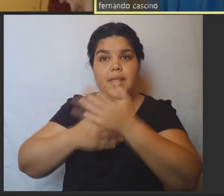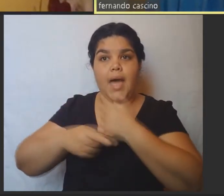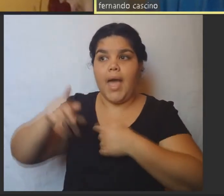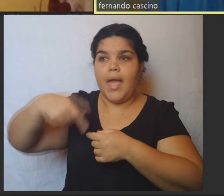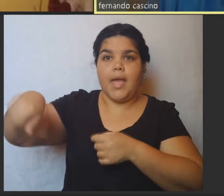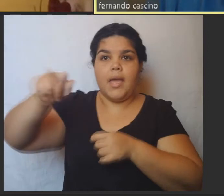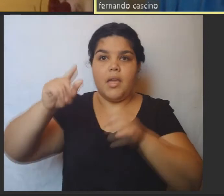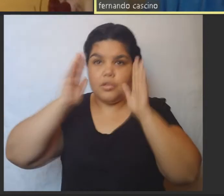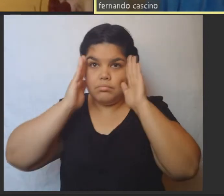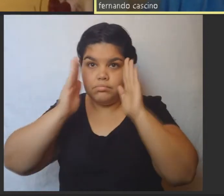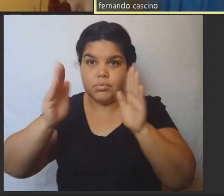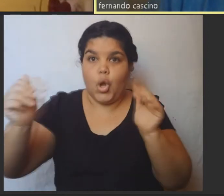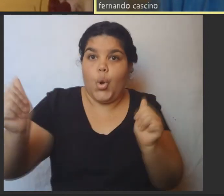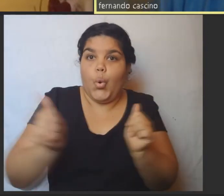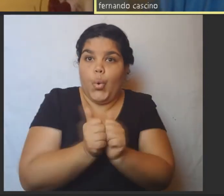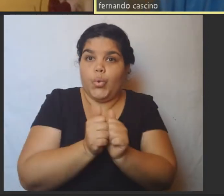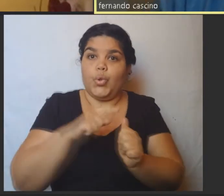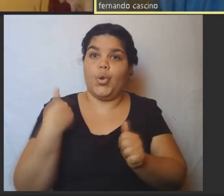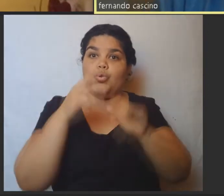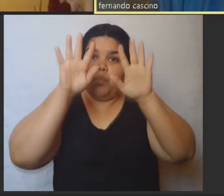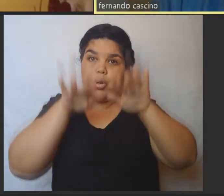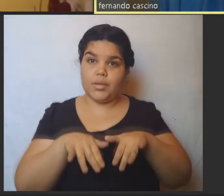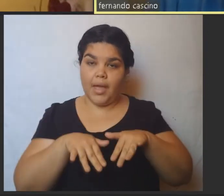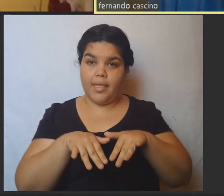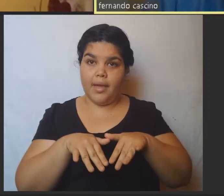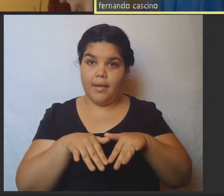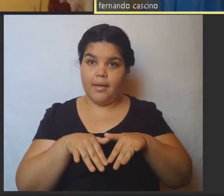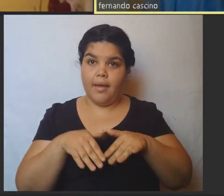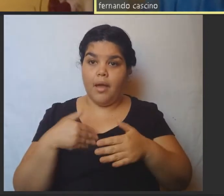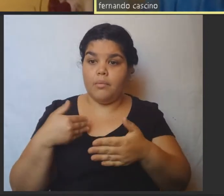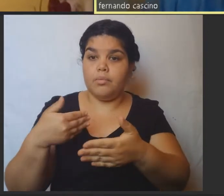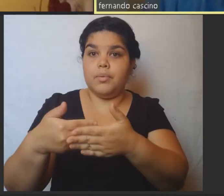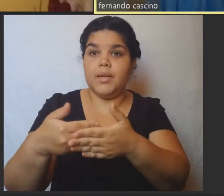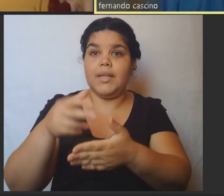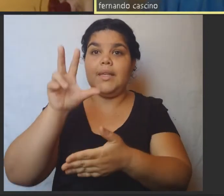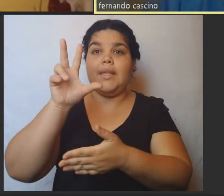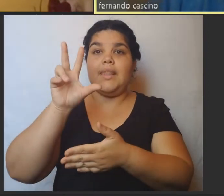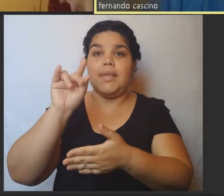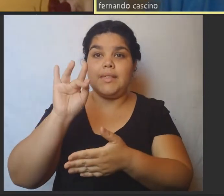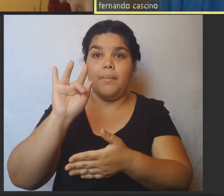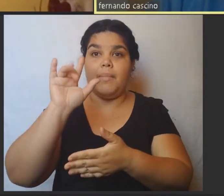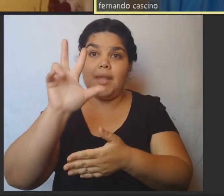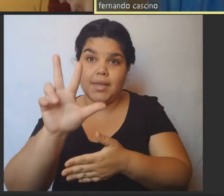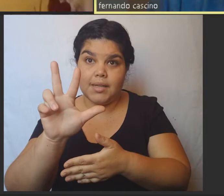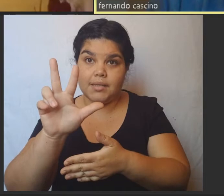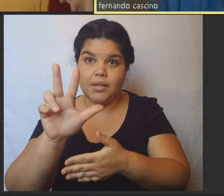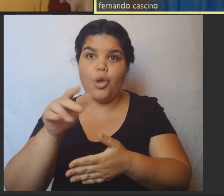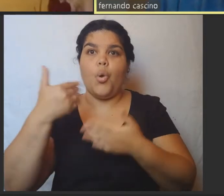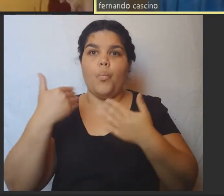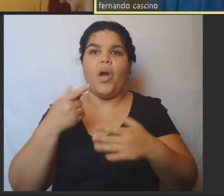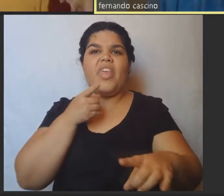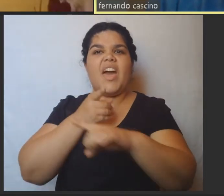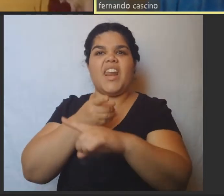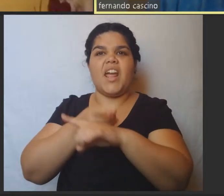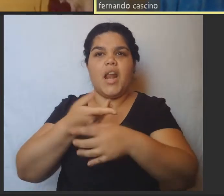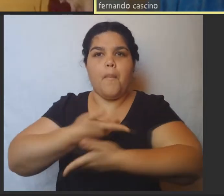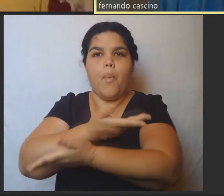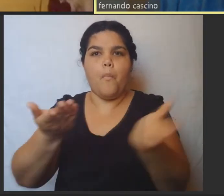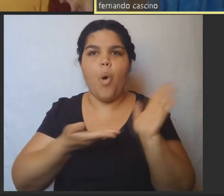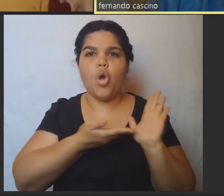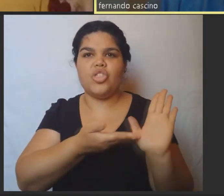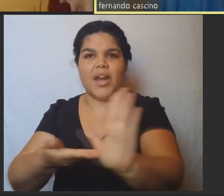atentos con portada para que lleguemos a un 3 de diciembre para que nuestros reclamos sean escuchados y que